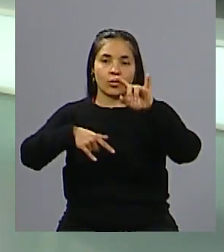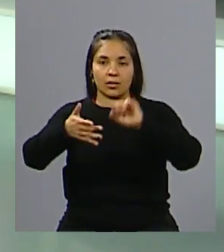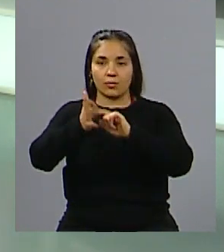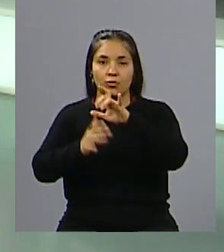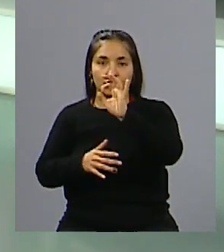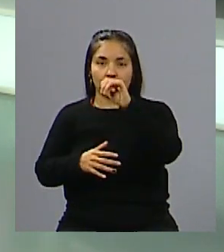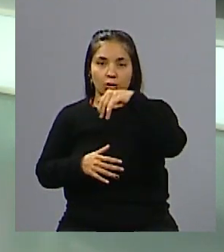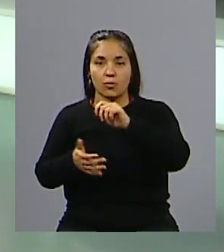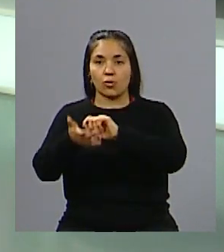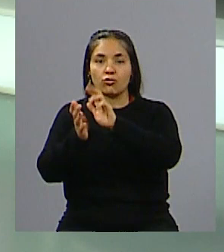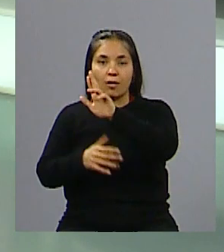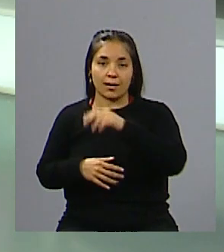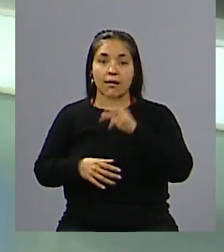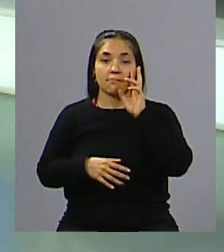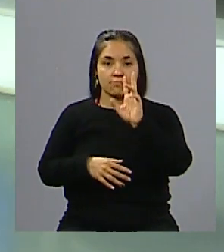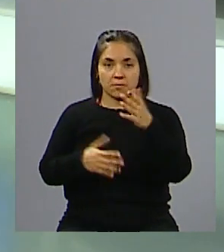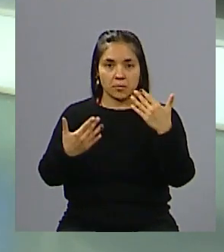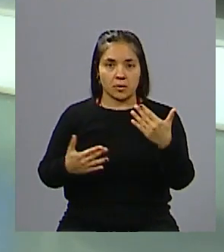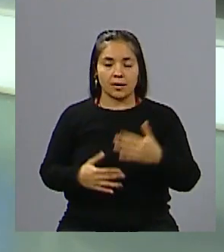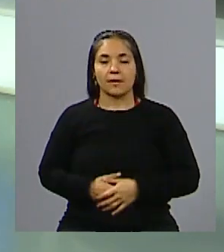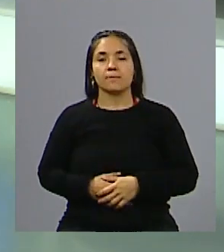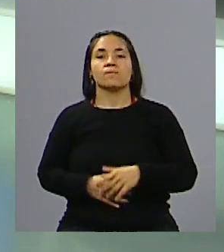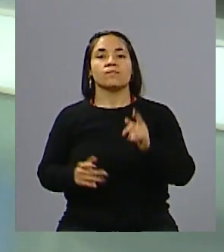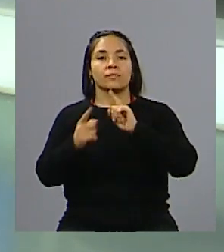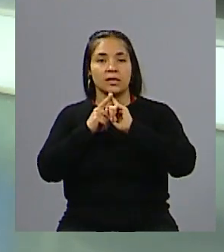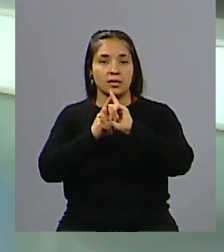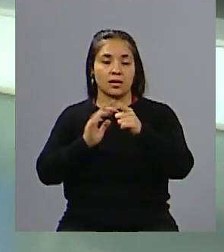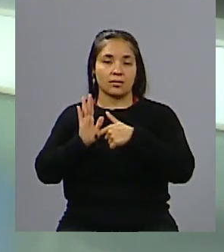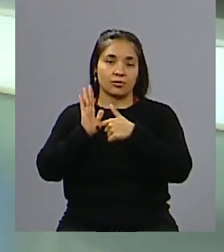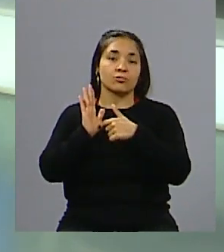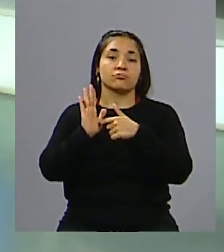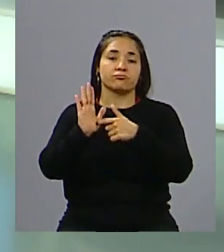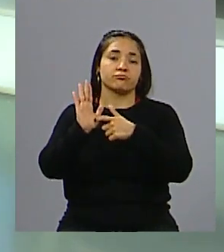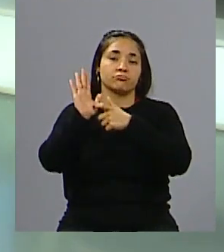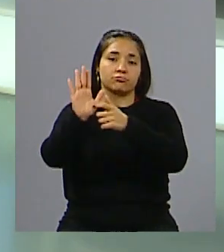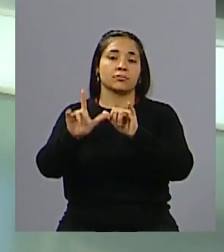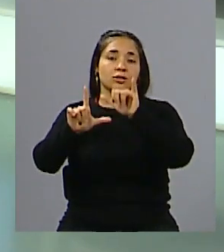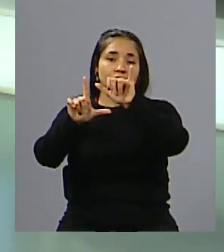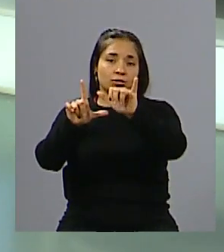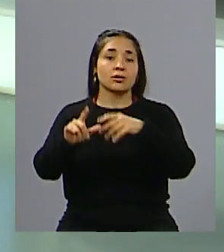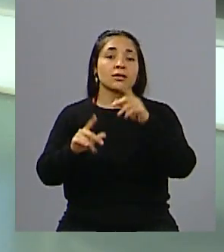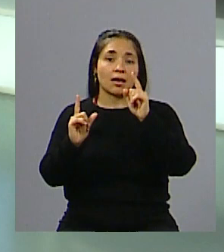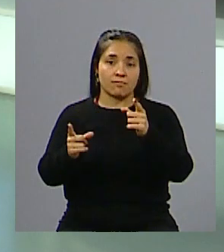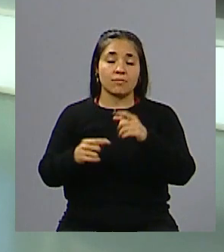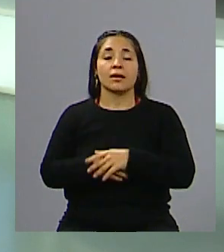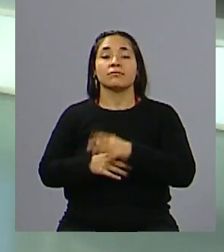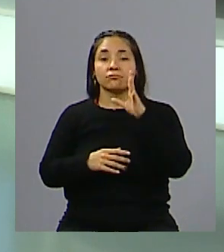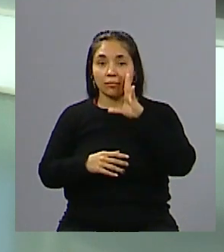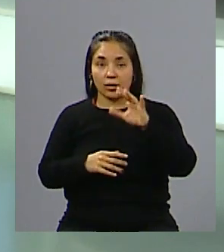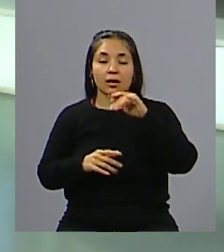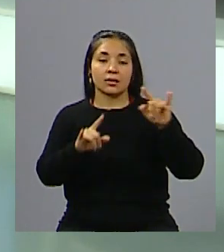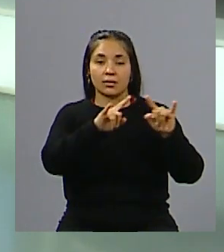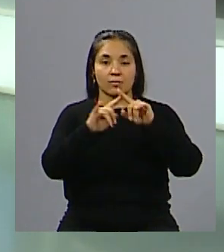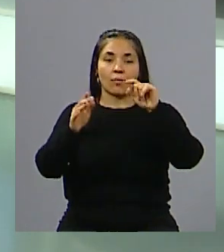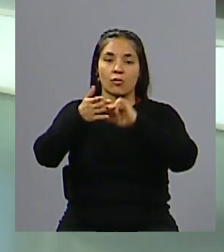.com.ar nos pueden ver, ¿sí? Estamos transmitiendo en streaming aquí en Señalú y también recuerden que en www